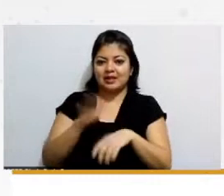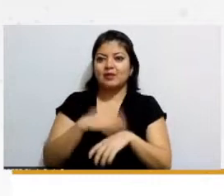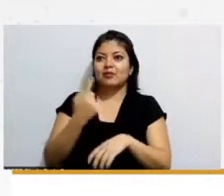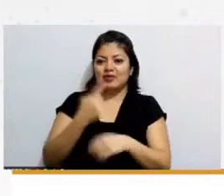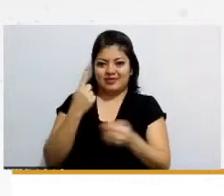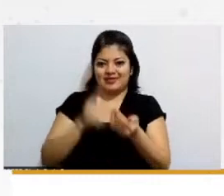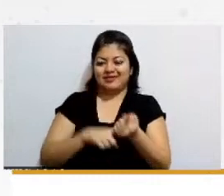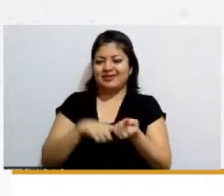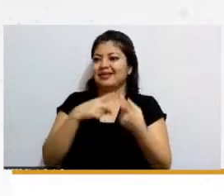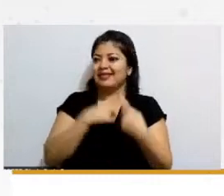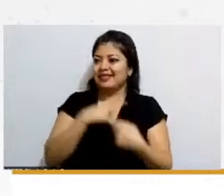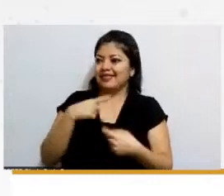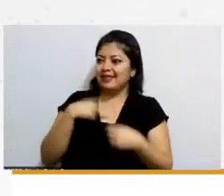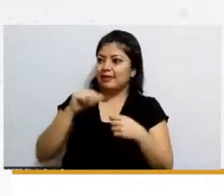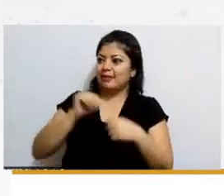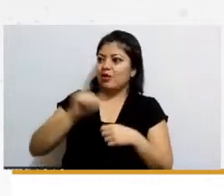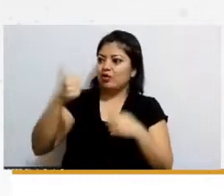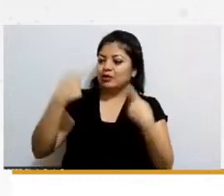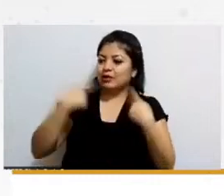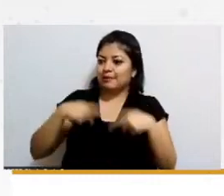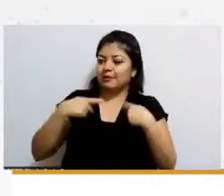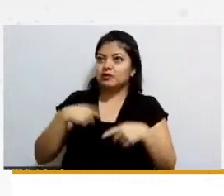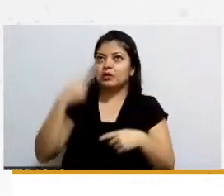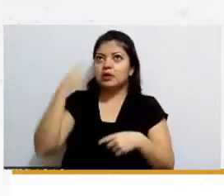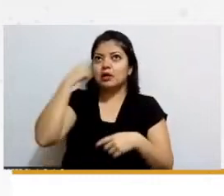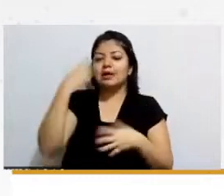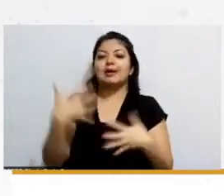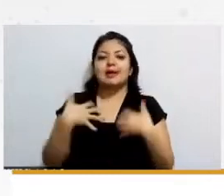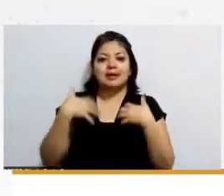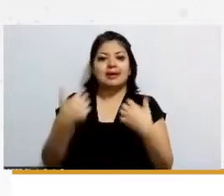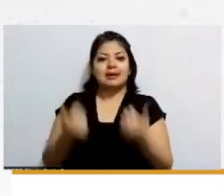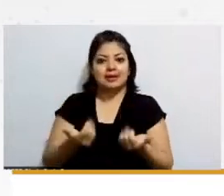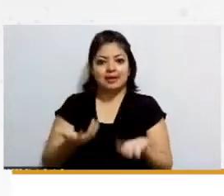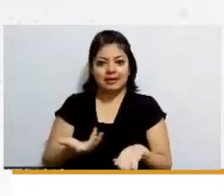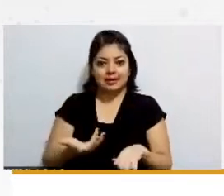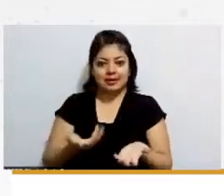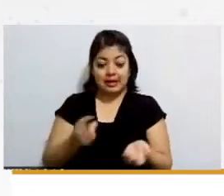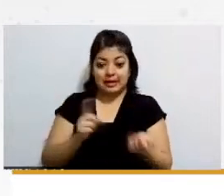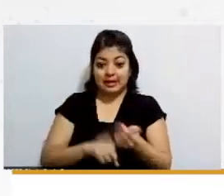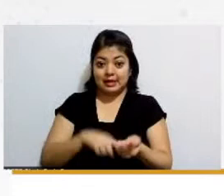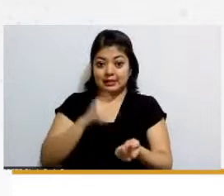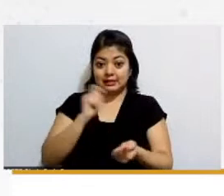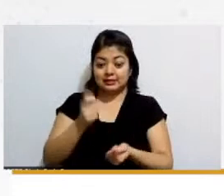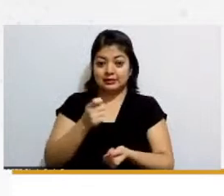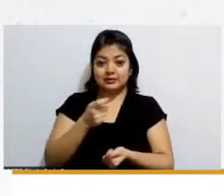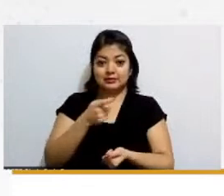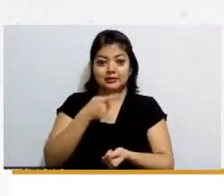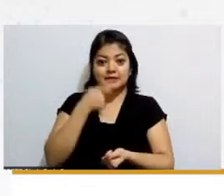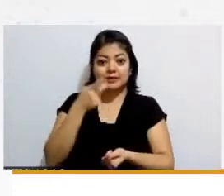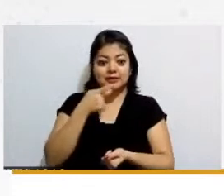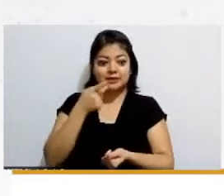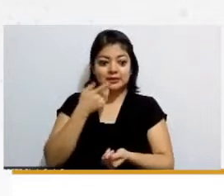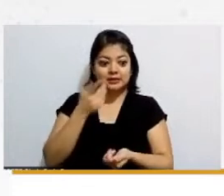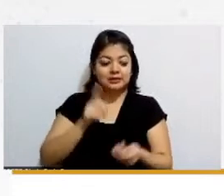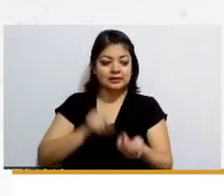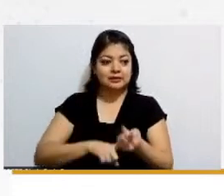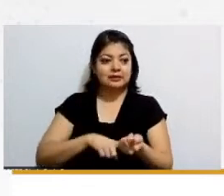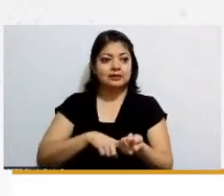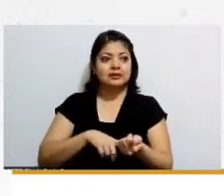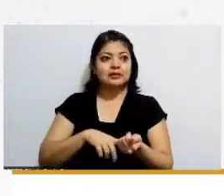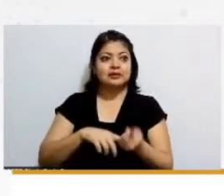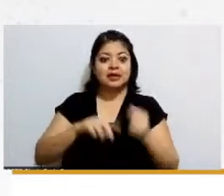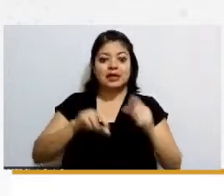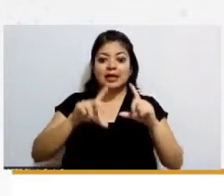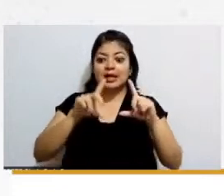por otras personas y podría haber uno aparte este a pesar de que lo resume